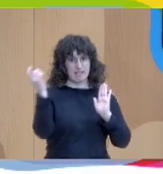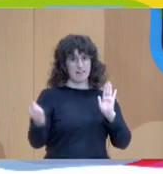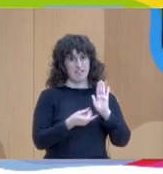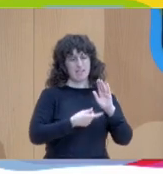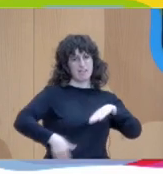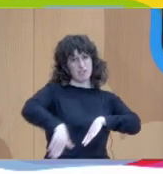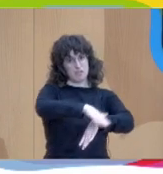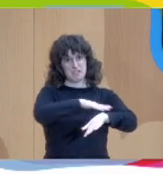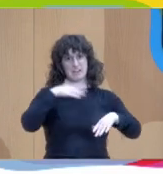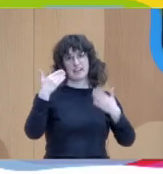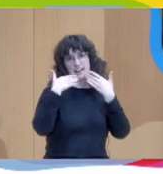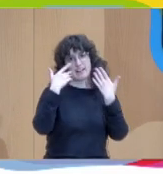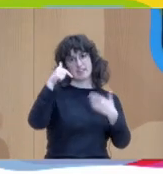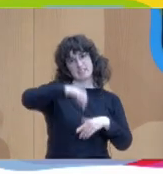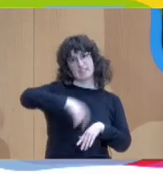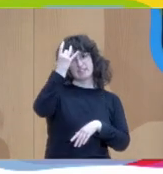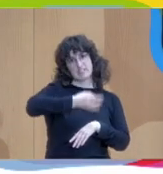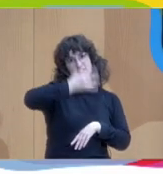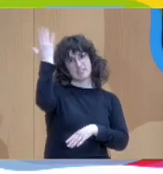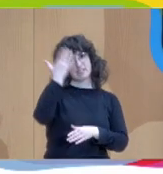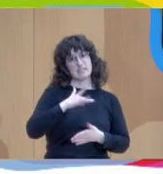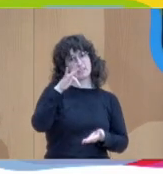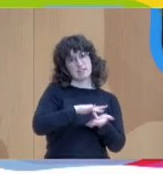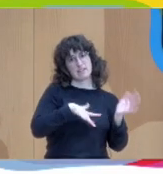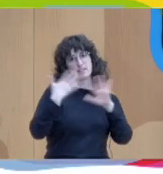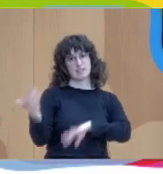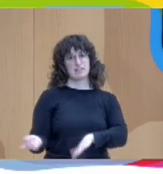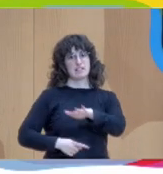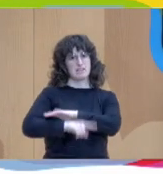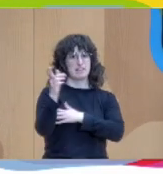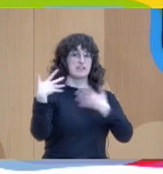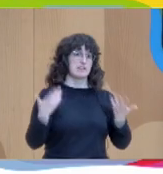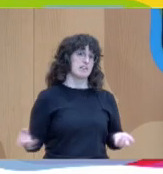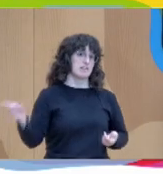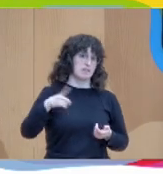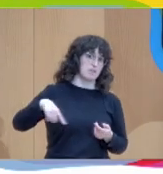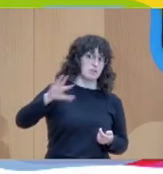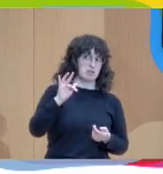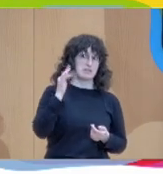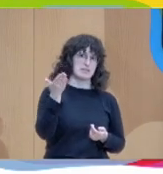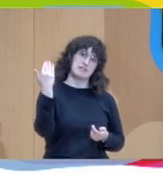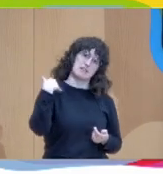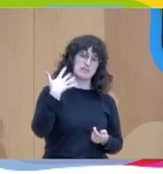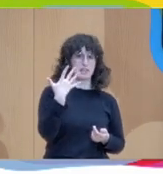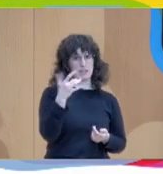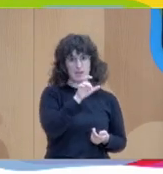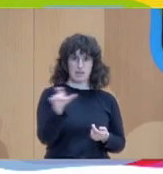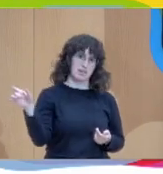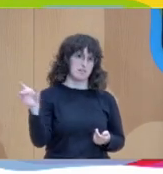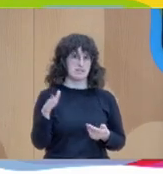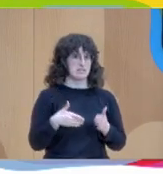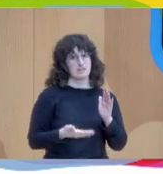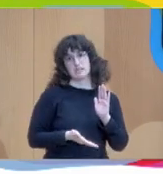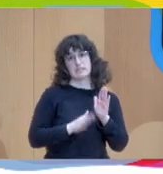iniciativas hemos llegado ya con ellos con ellas y con los otros cinco ponentes que nos han acompañado al final de esta mañana os tengo que contar que